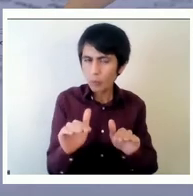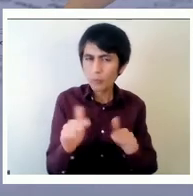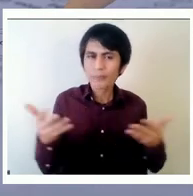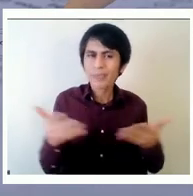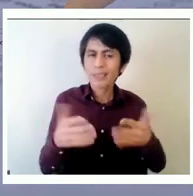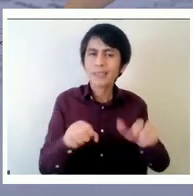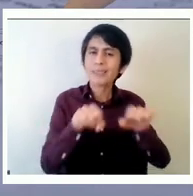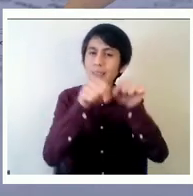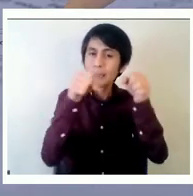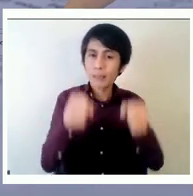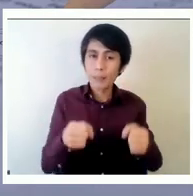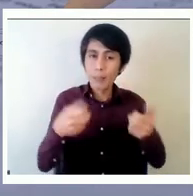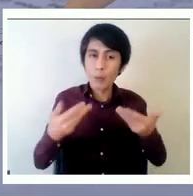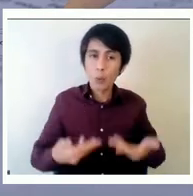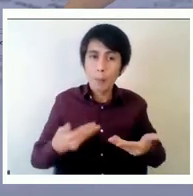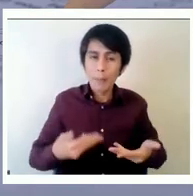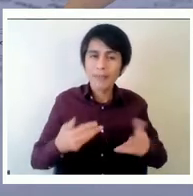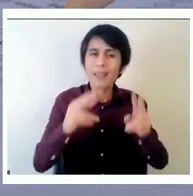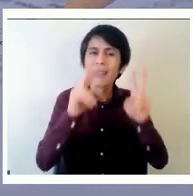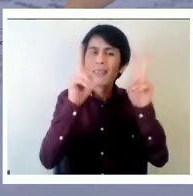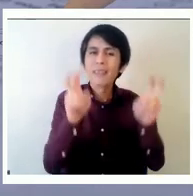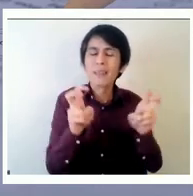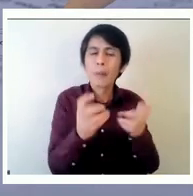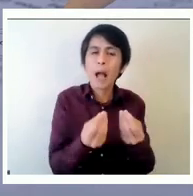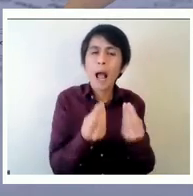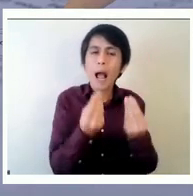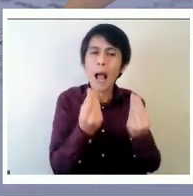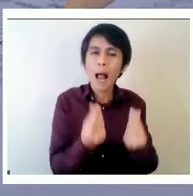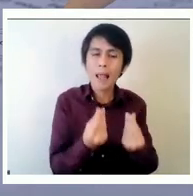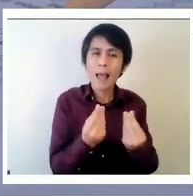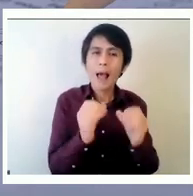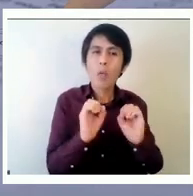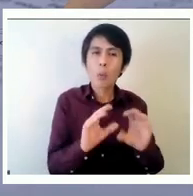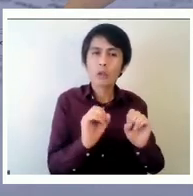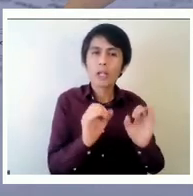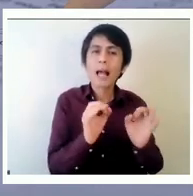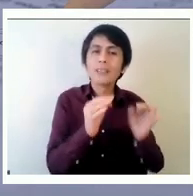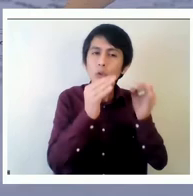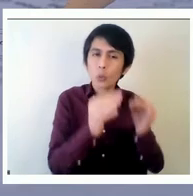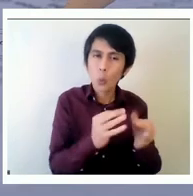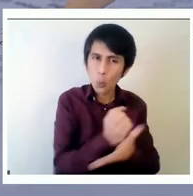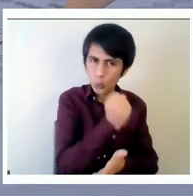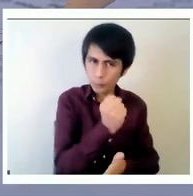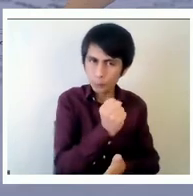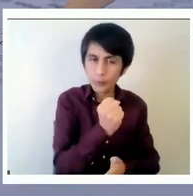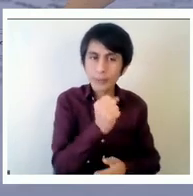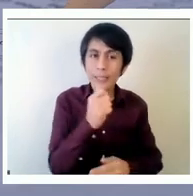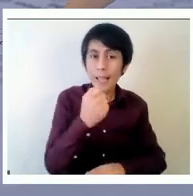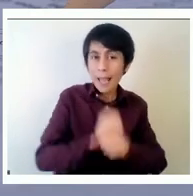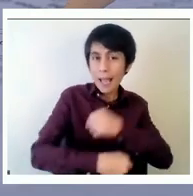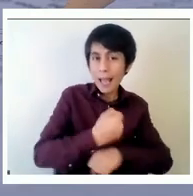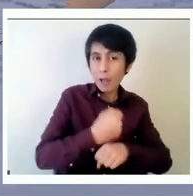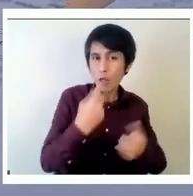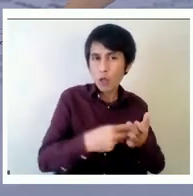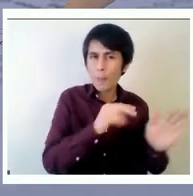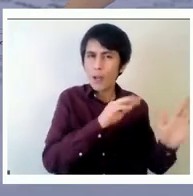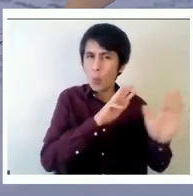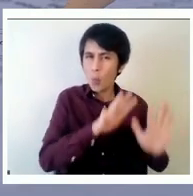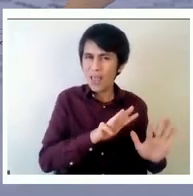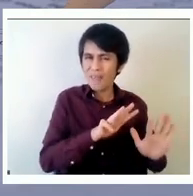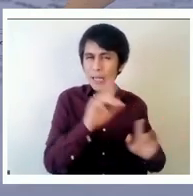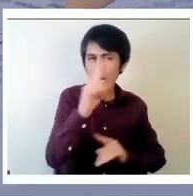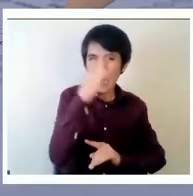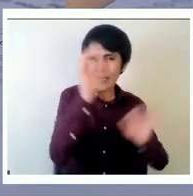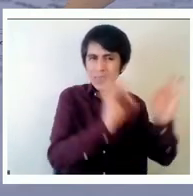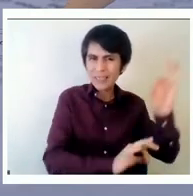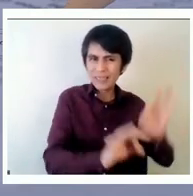vigente en Chile que data de 2009 en su diseño más general y de 2012 en